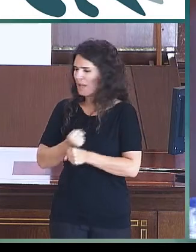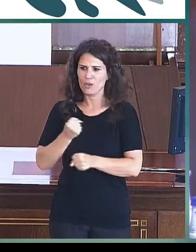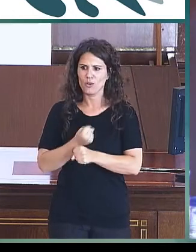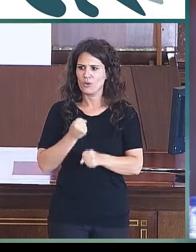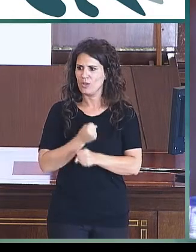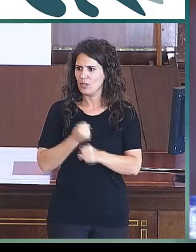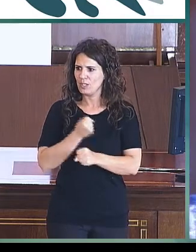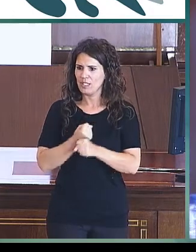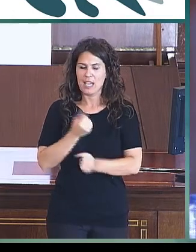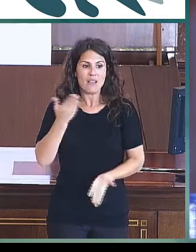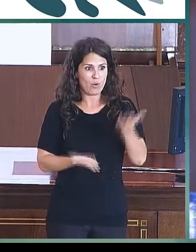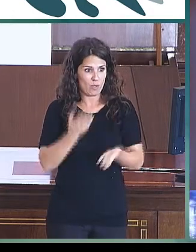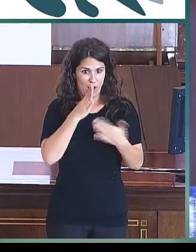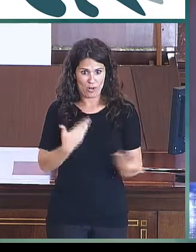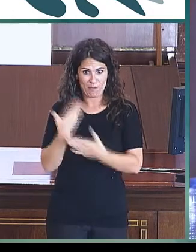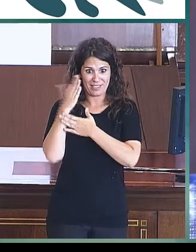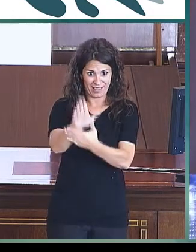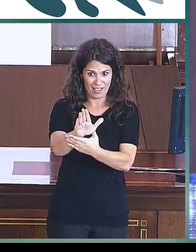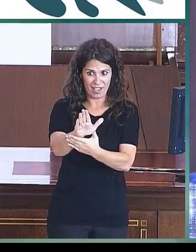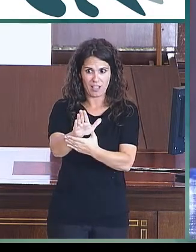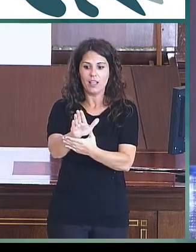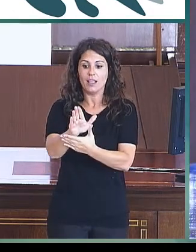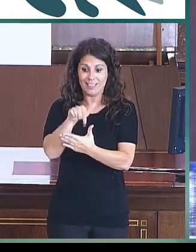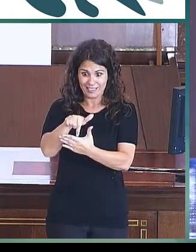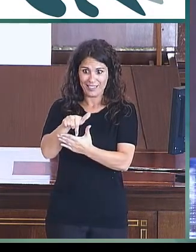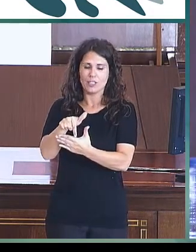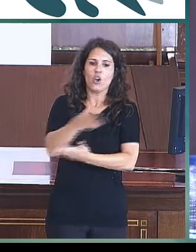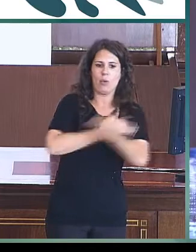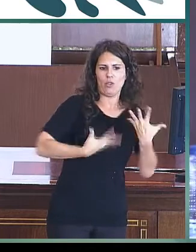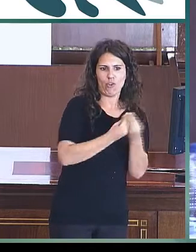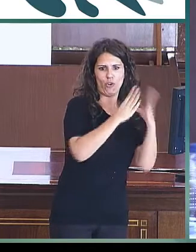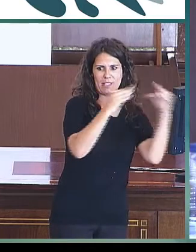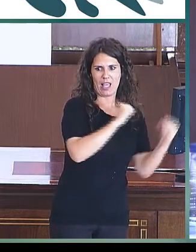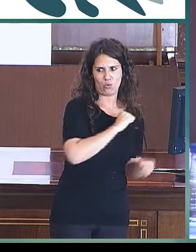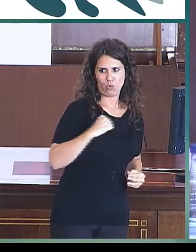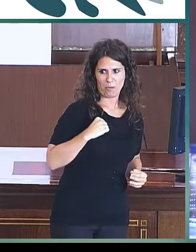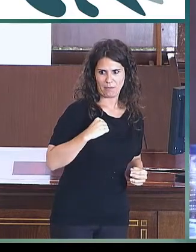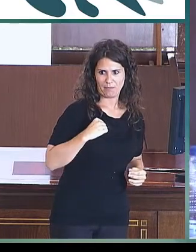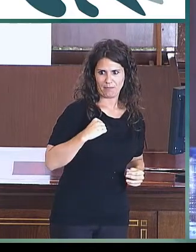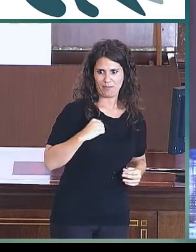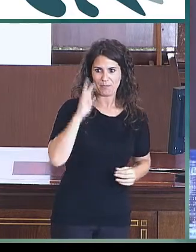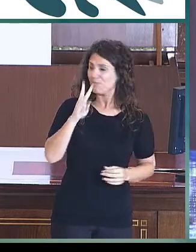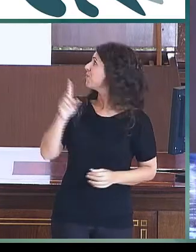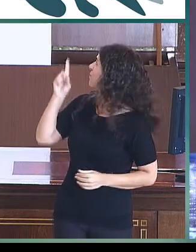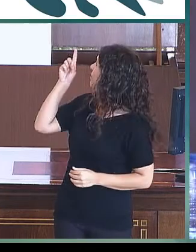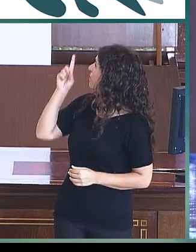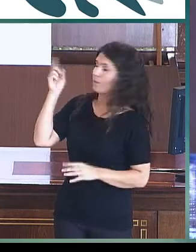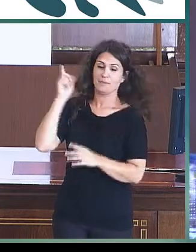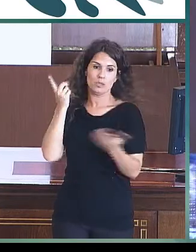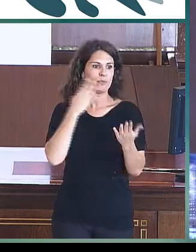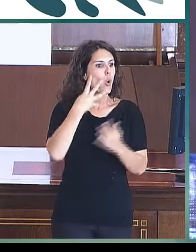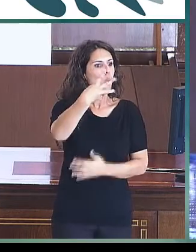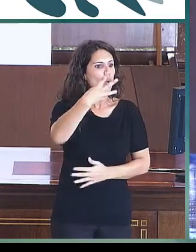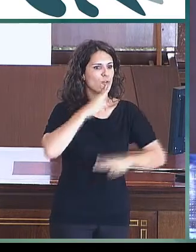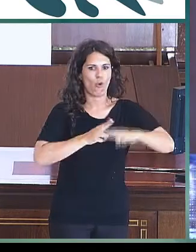es en colaboración con la Universidad Autónoma. Aparecen, como veis, ahí cuatro nombres y, bueno,